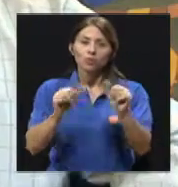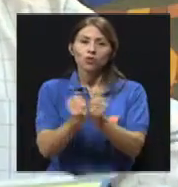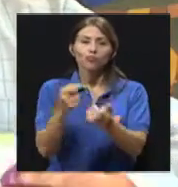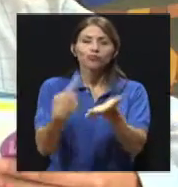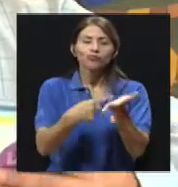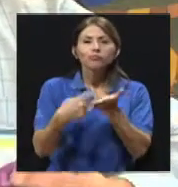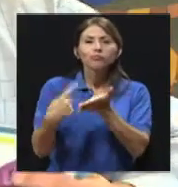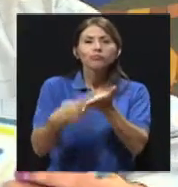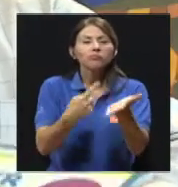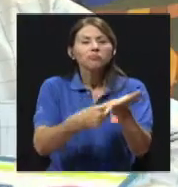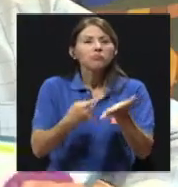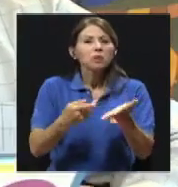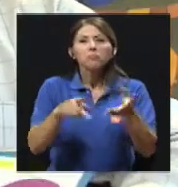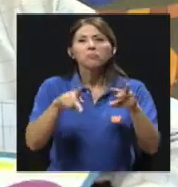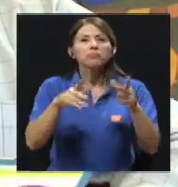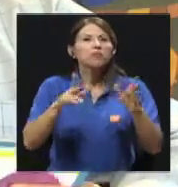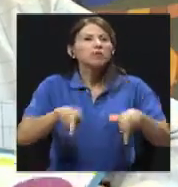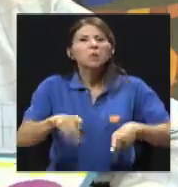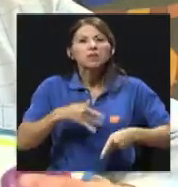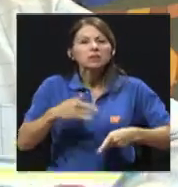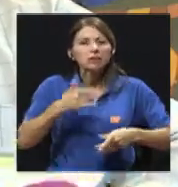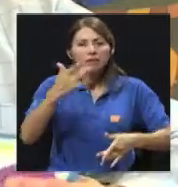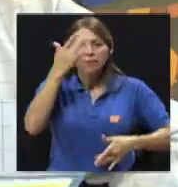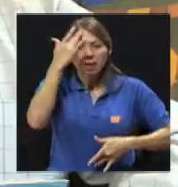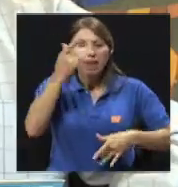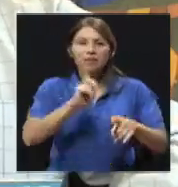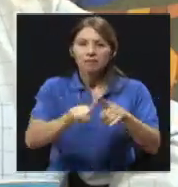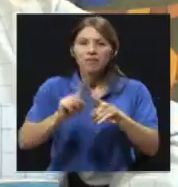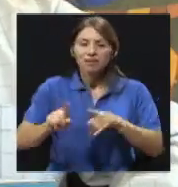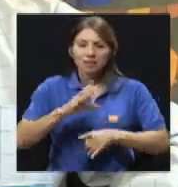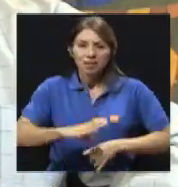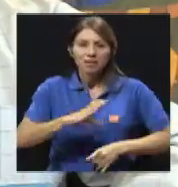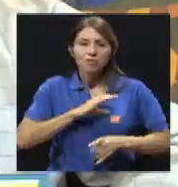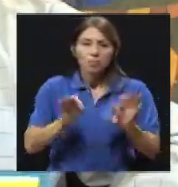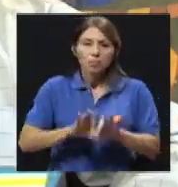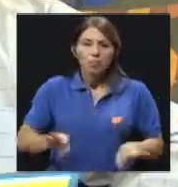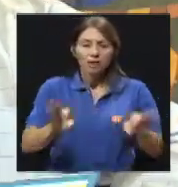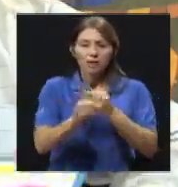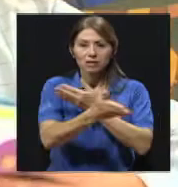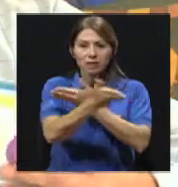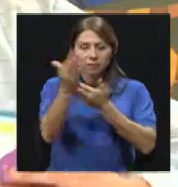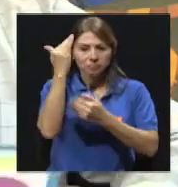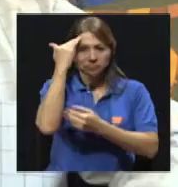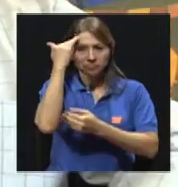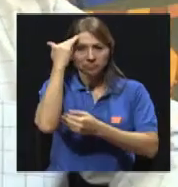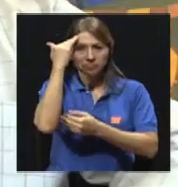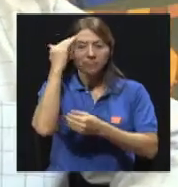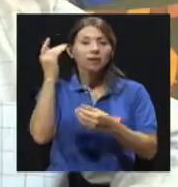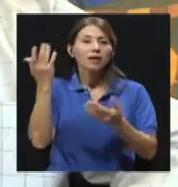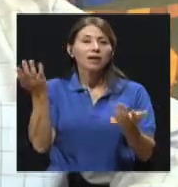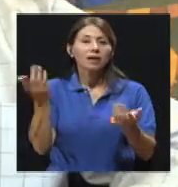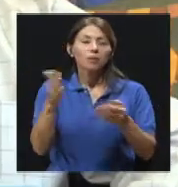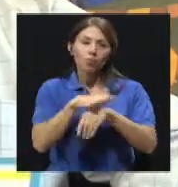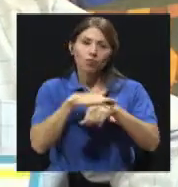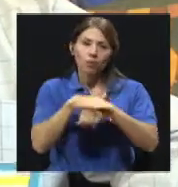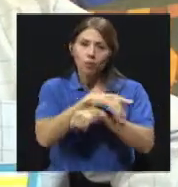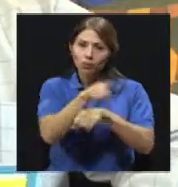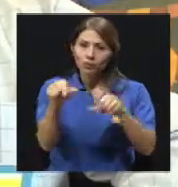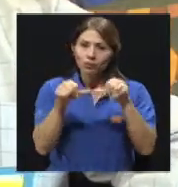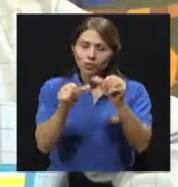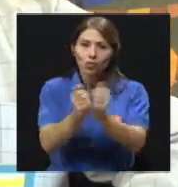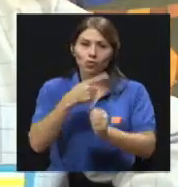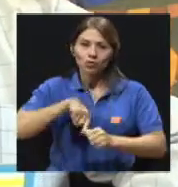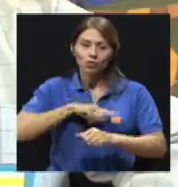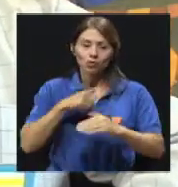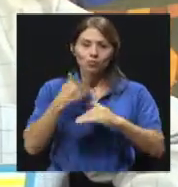la parte de los síntomas y otras cosas que son importantes que nuestra población conozca. Entonces, por favor, quédense con